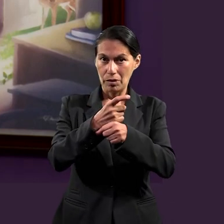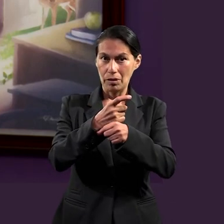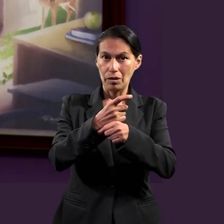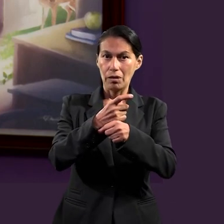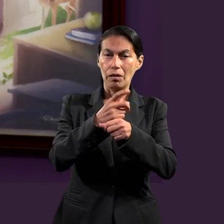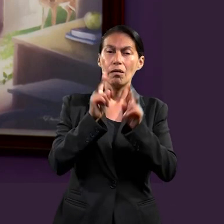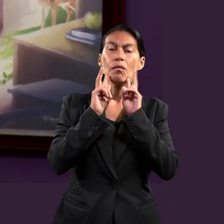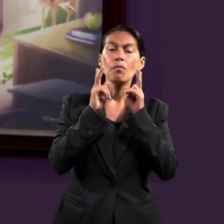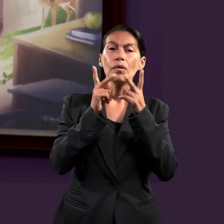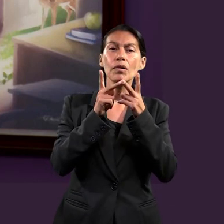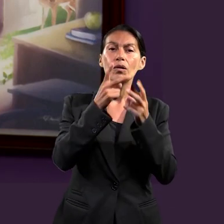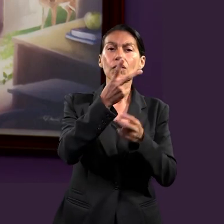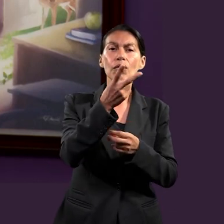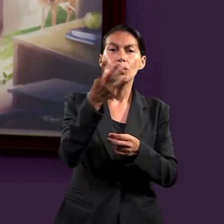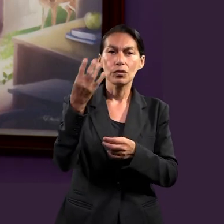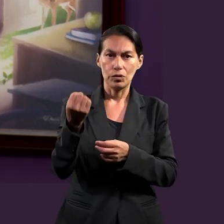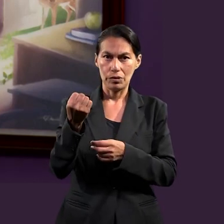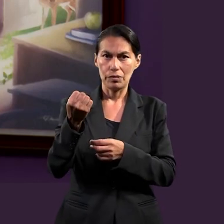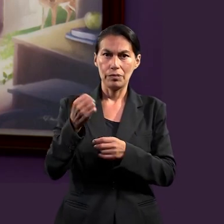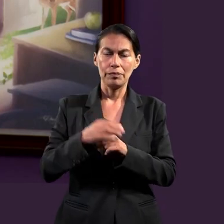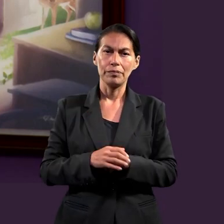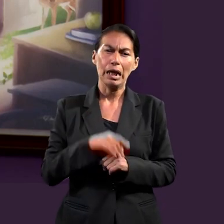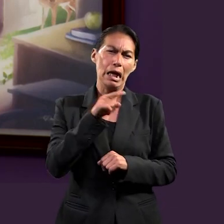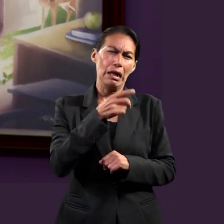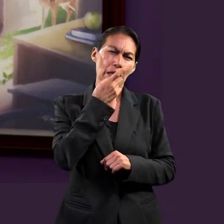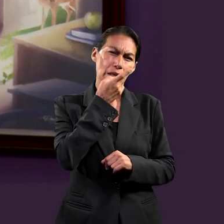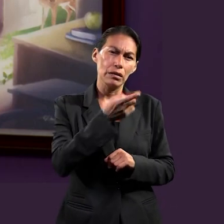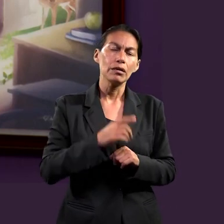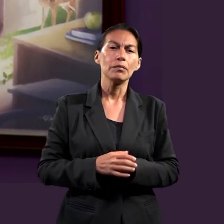versículo en 1 Pedro 2, 9.